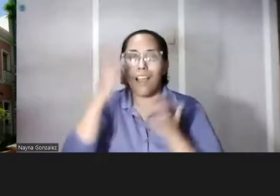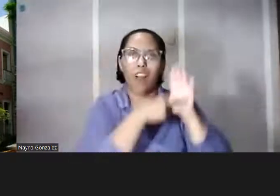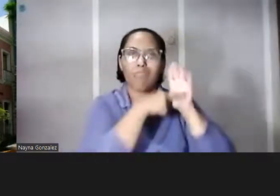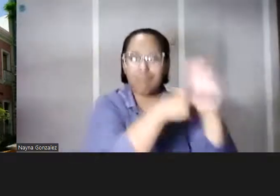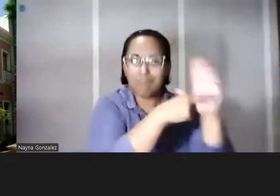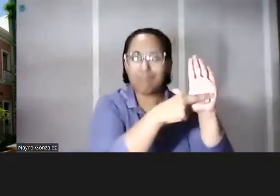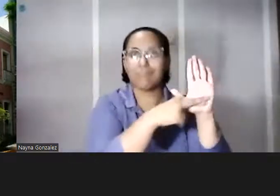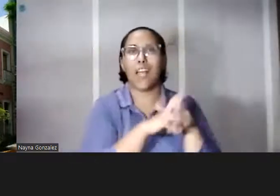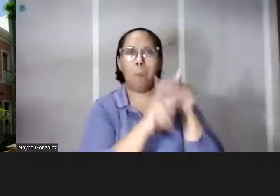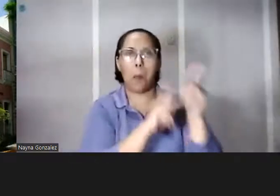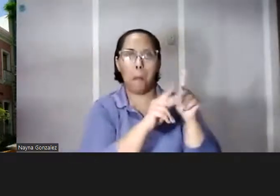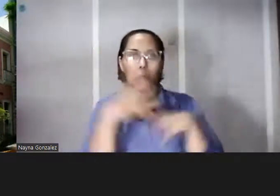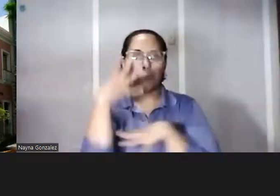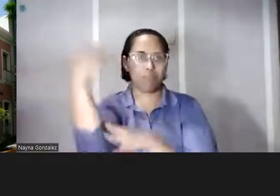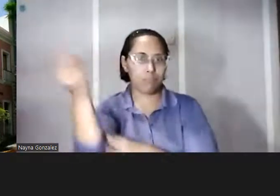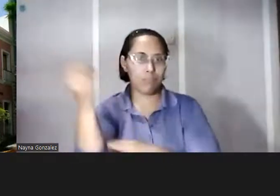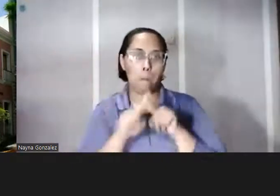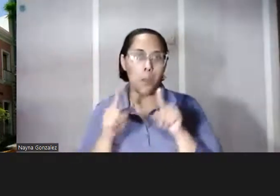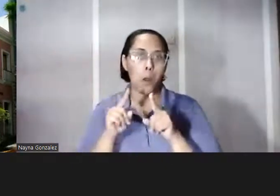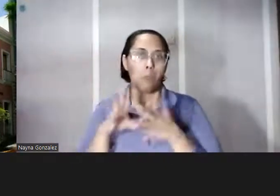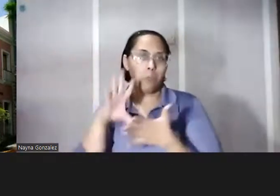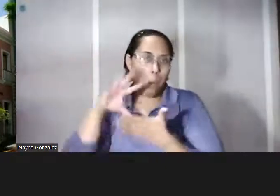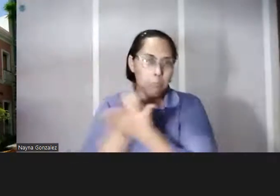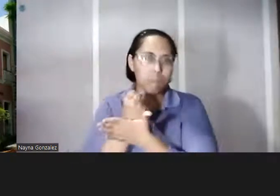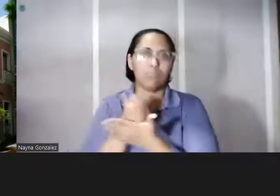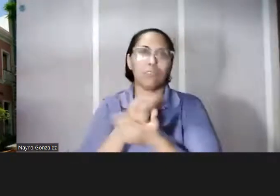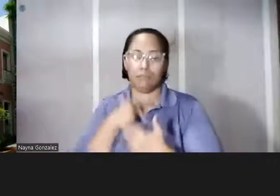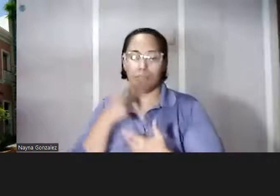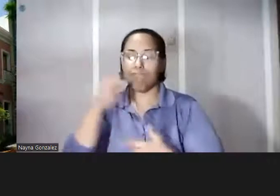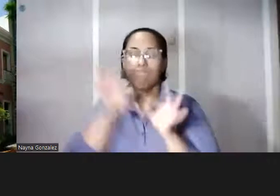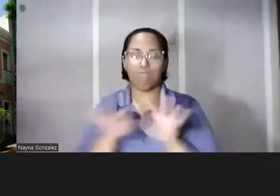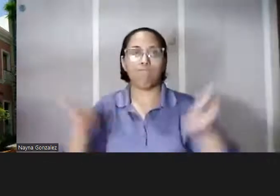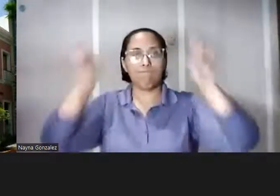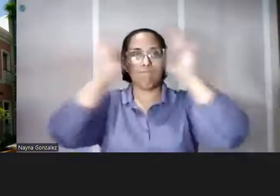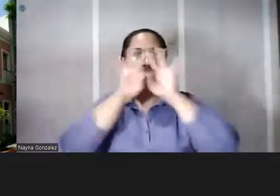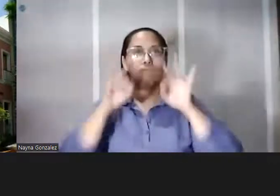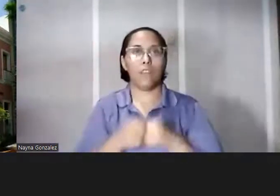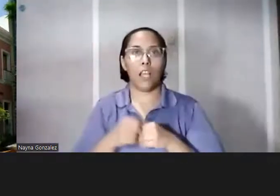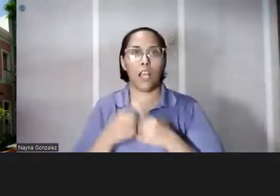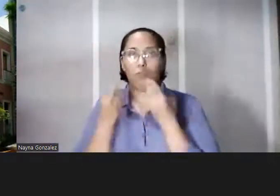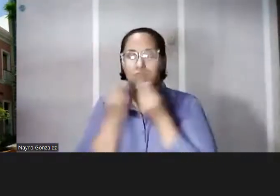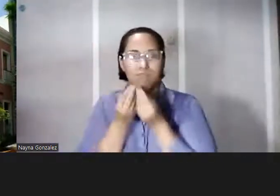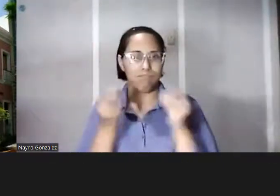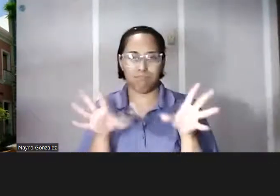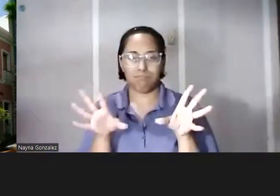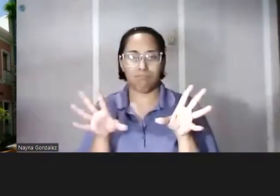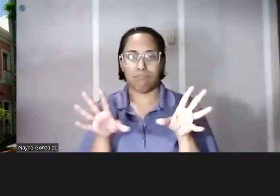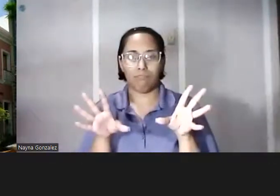muchas personas allá afuera. Y yo aprovecho en ese sentido y digo que es bien importante que no perdamos de vista